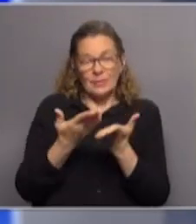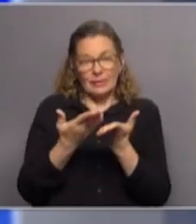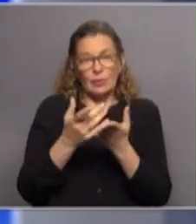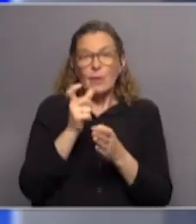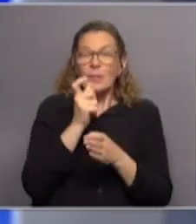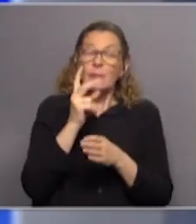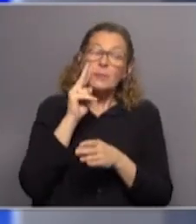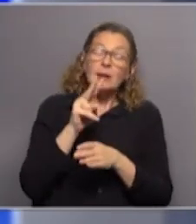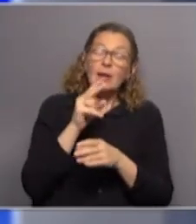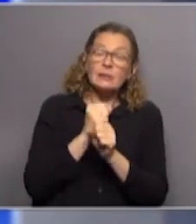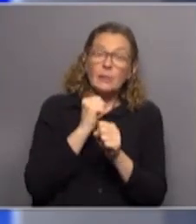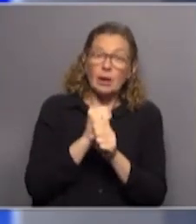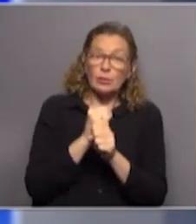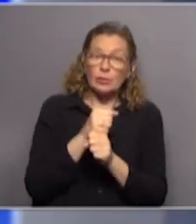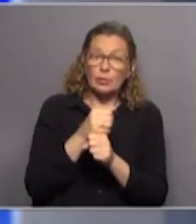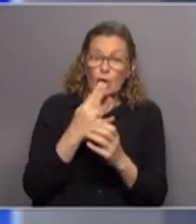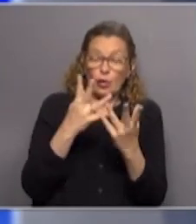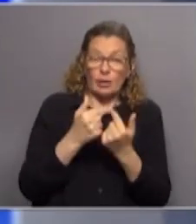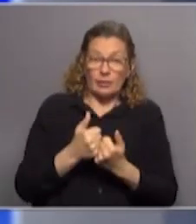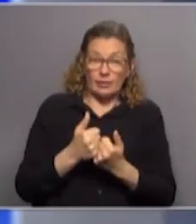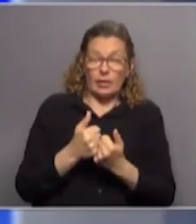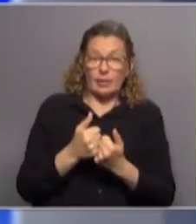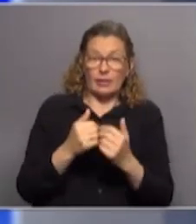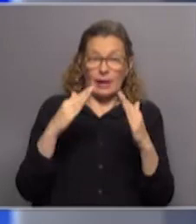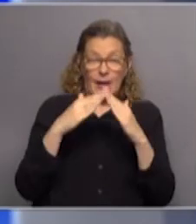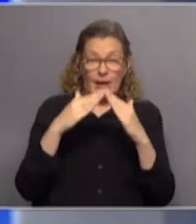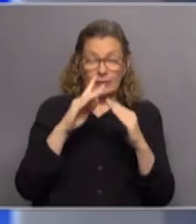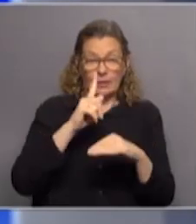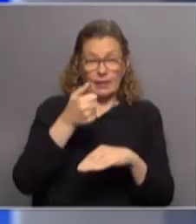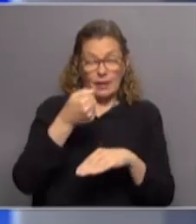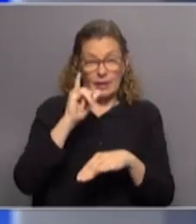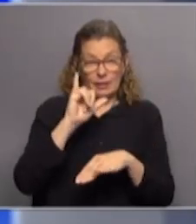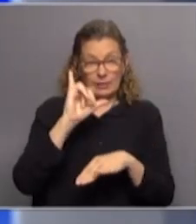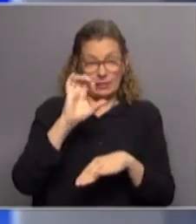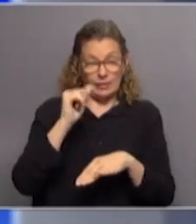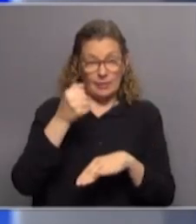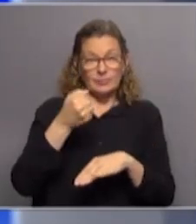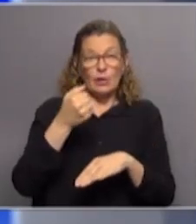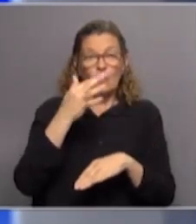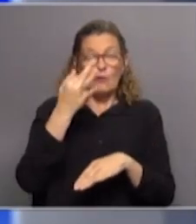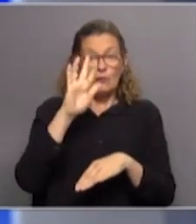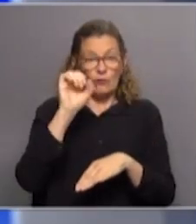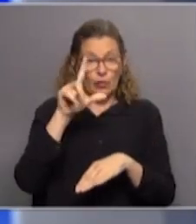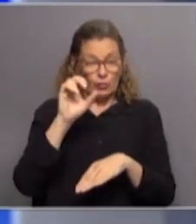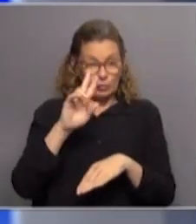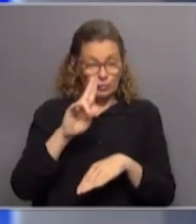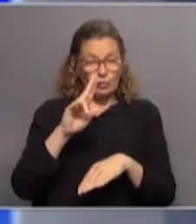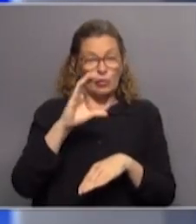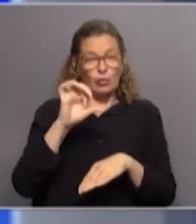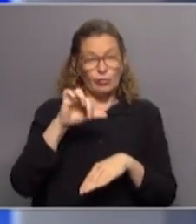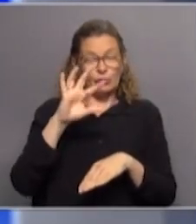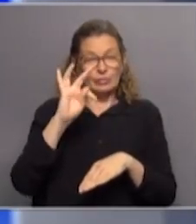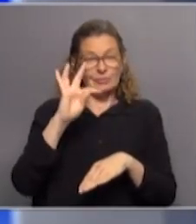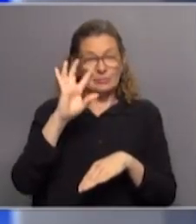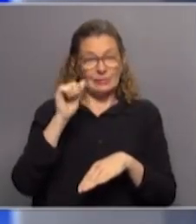palabra y la mirada de trabajadores y trabajadoras organizadas de Casa de Galicia. Por eso, Flor Constanzo, que es la presidenta de la Asociación de